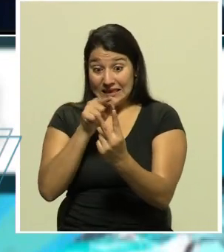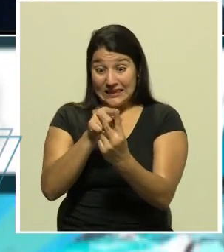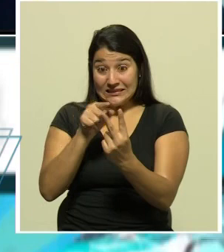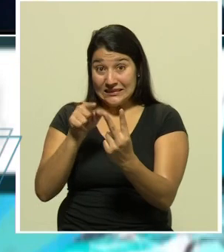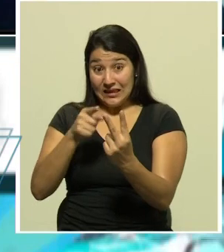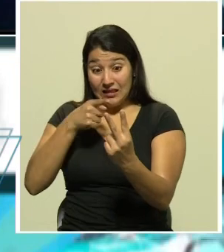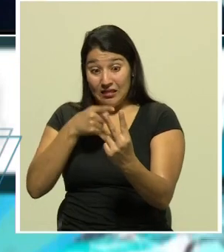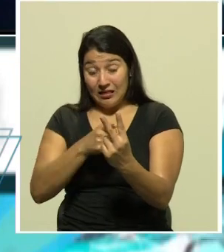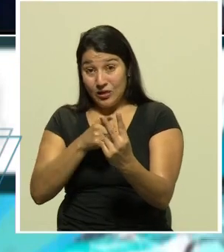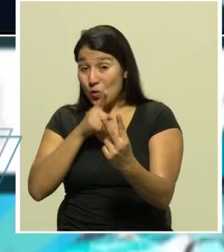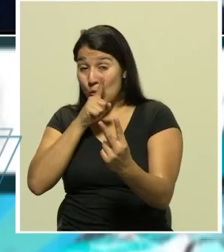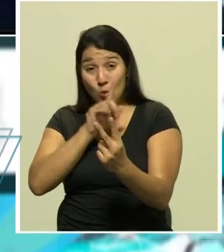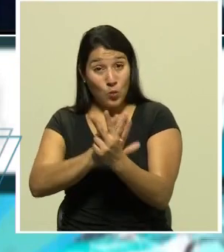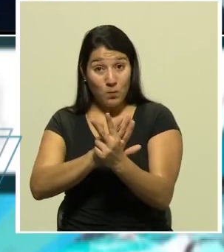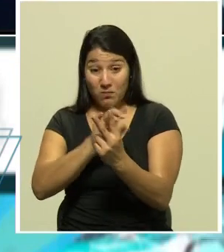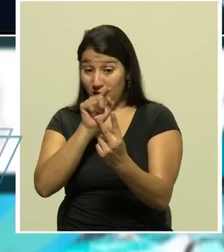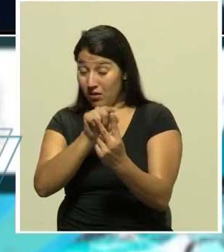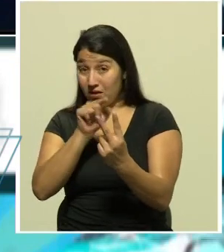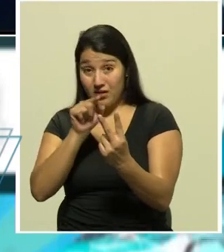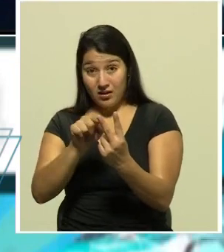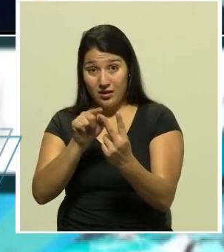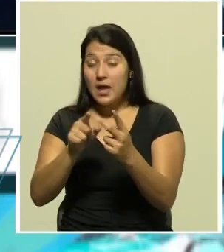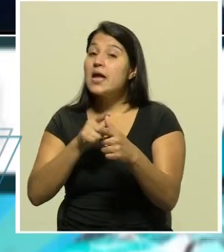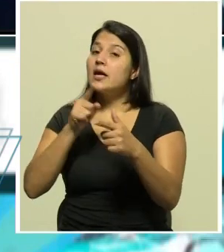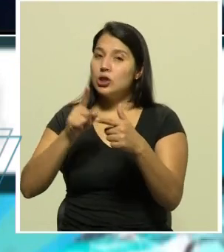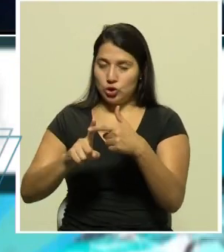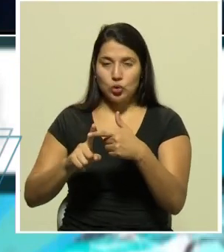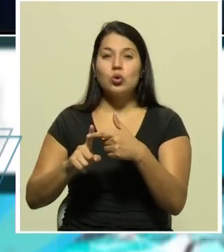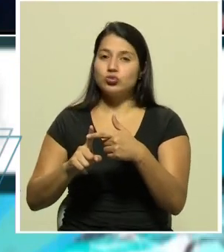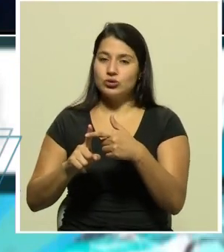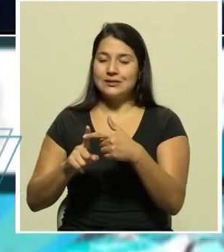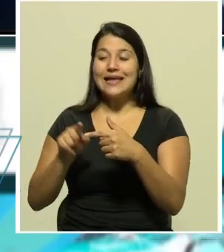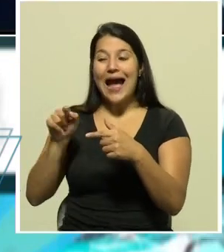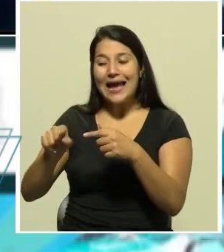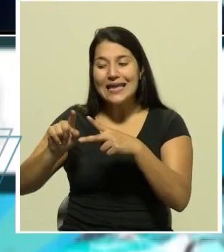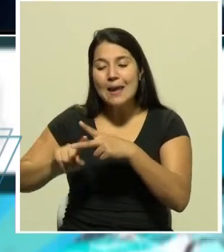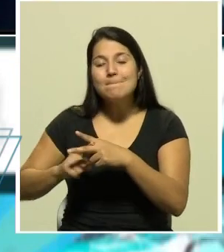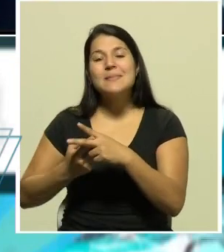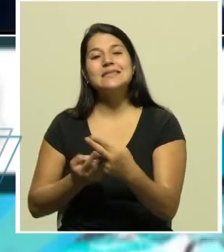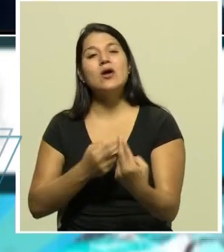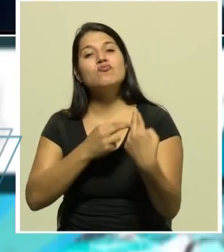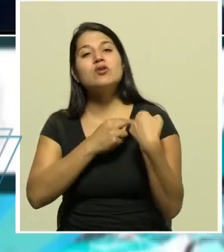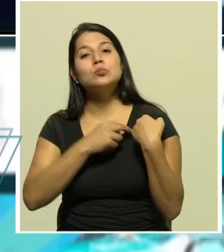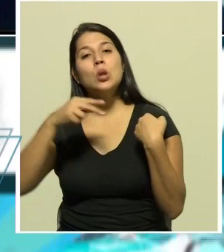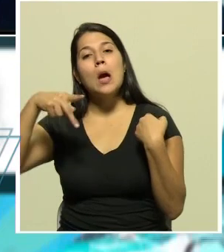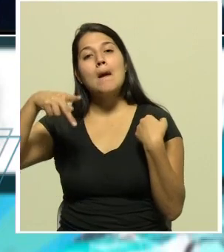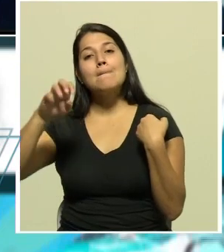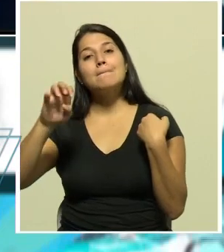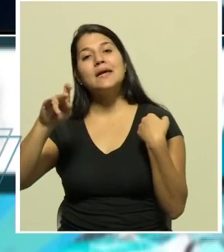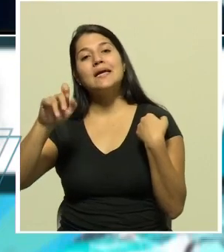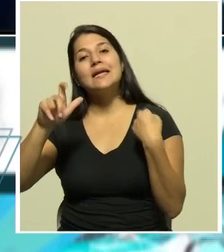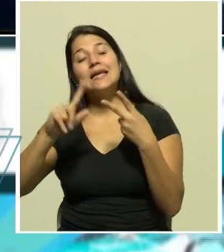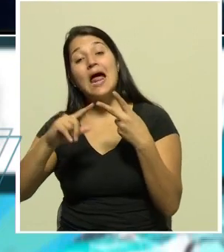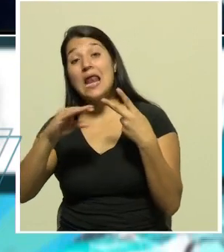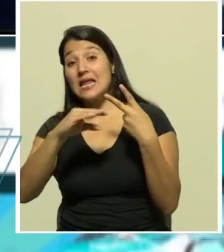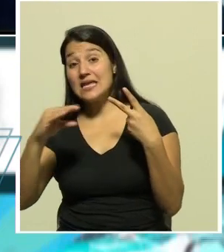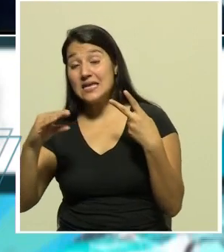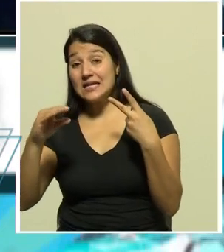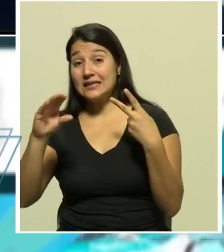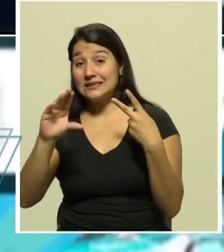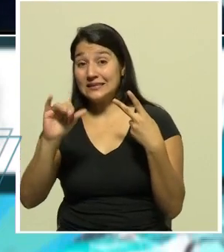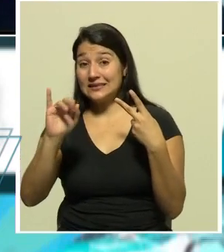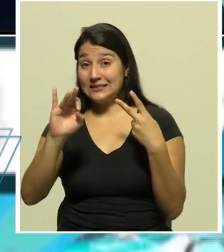posibilidades nace un régimen de responsabilidad penal y de responsabilidad civil en nuestras leyes pero